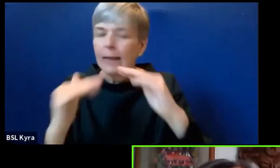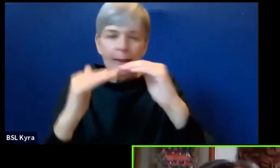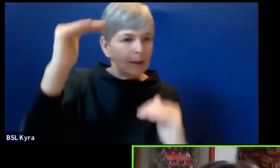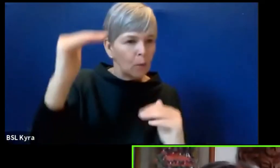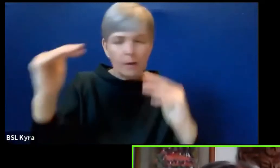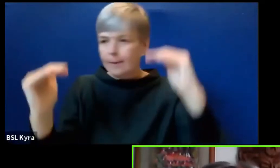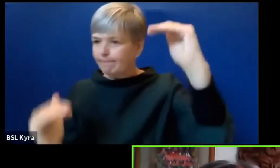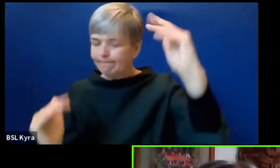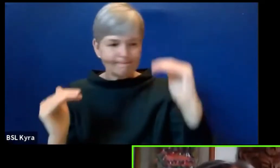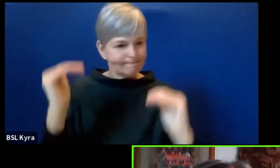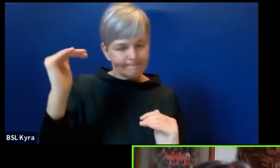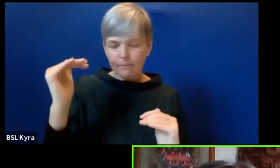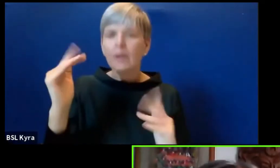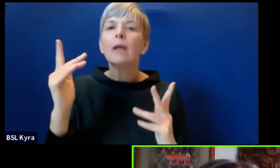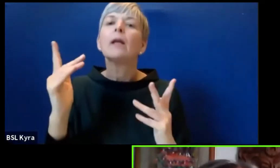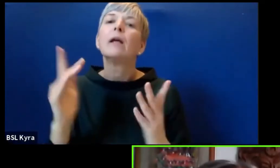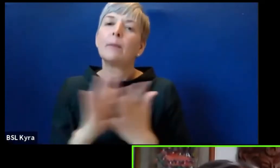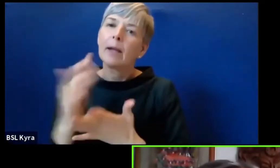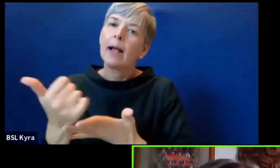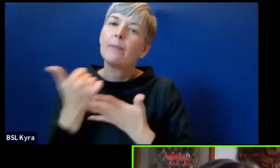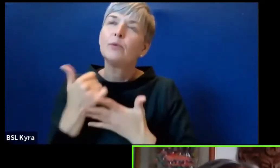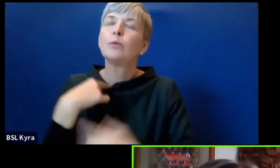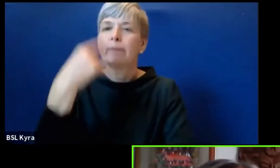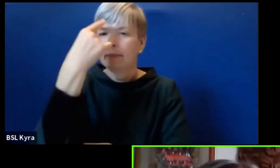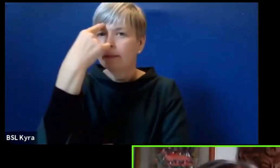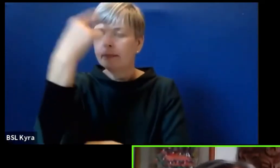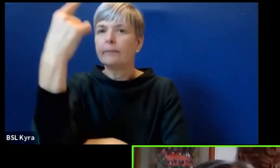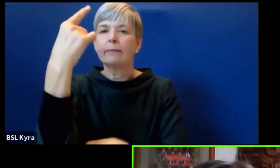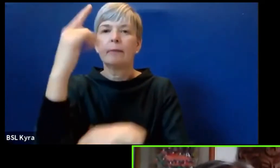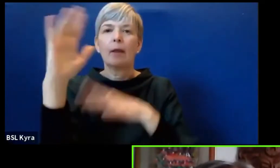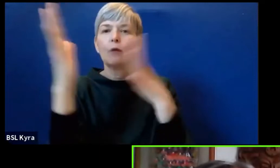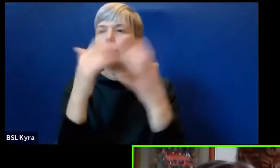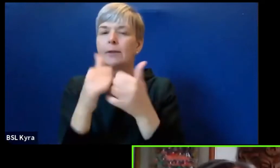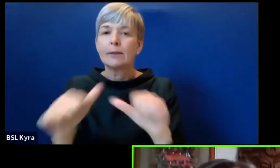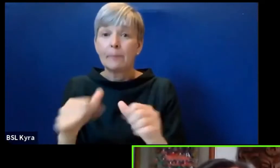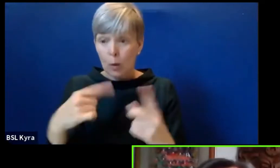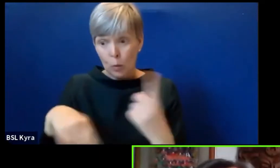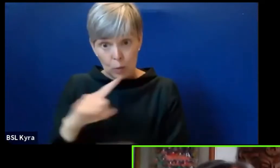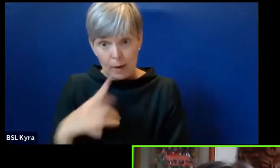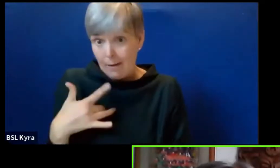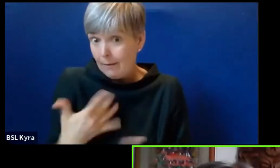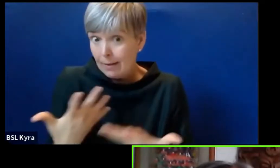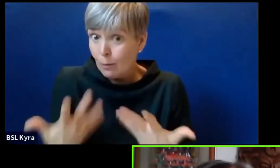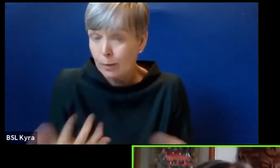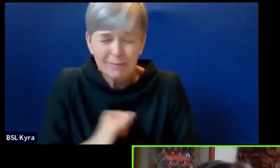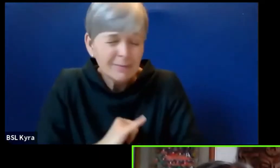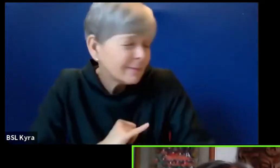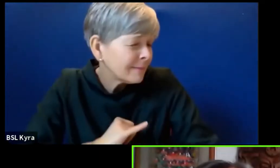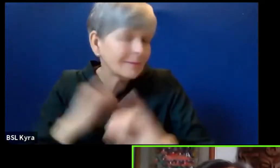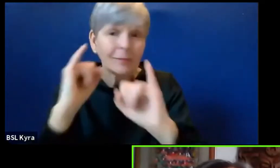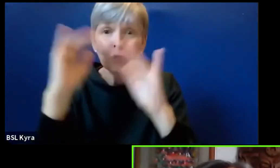profunda crisis, crisis por el neoliberalismo, por el extractivismo, pero también